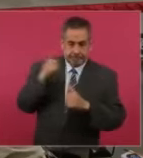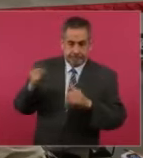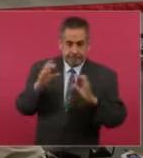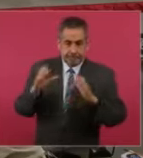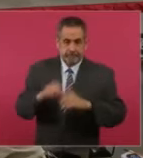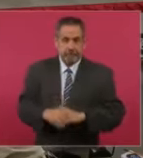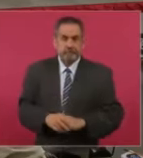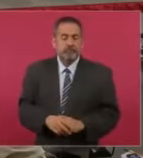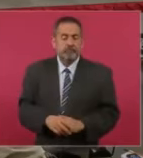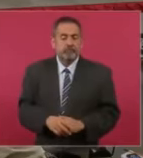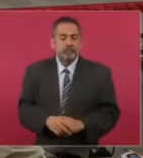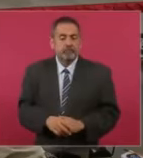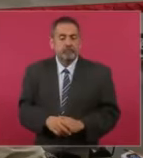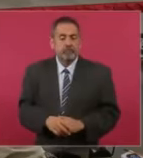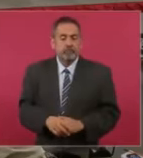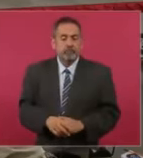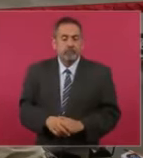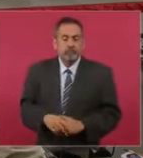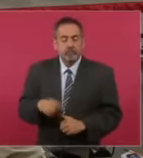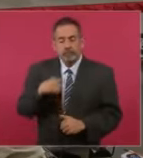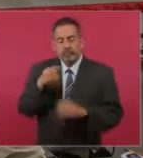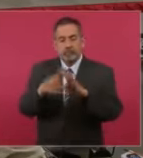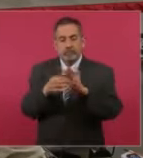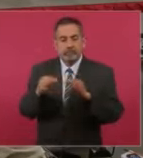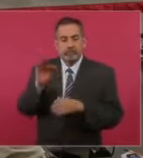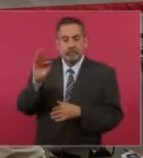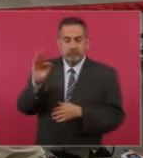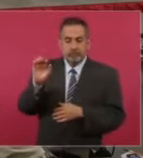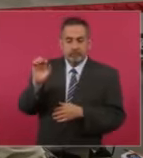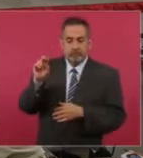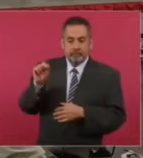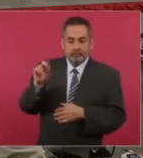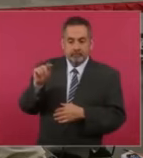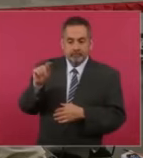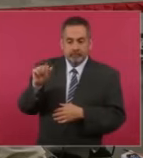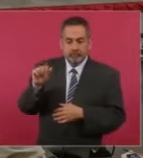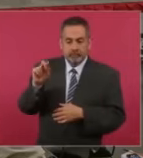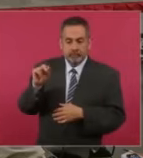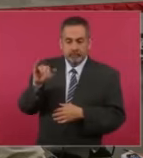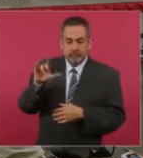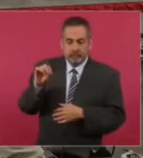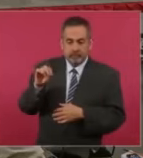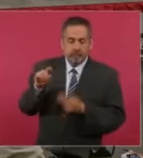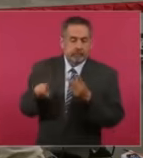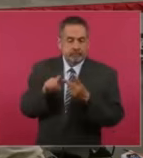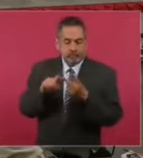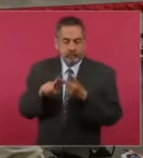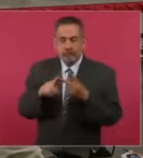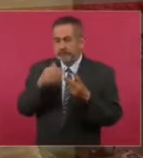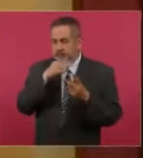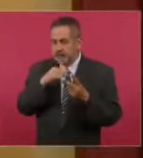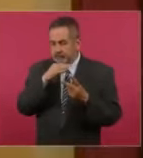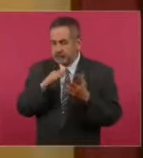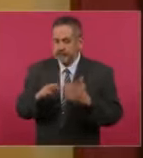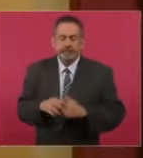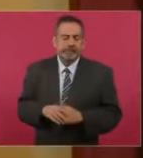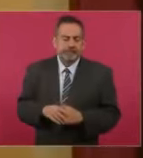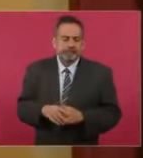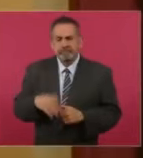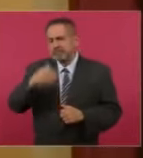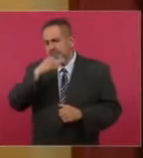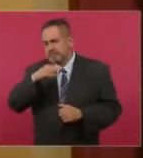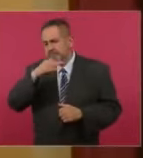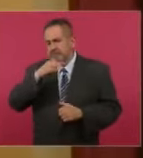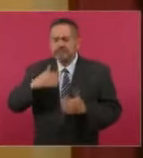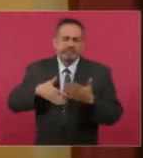Hoy vamos a contextualizarlo como fentanilo, otras drogas y fiestas. Tener fiestas, tener diversión es